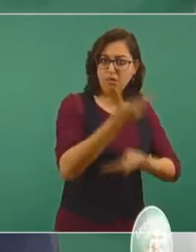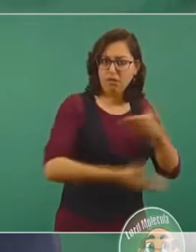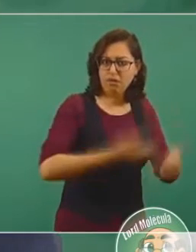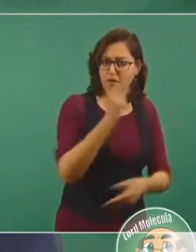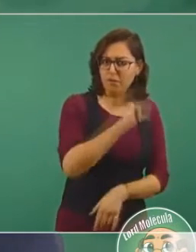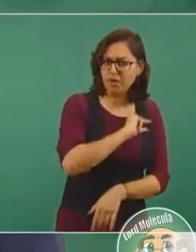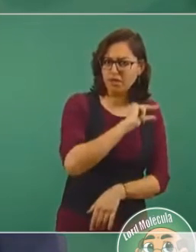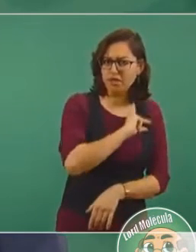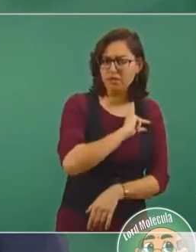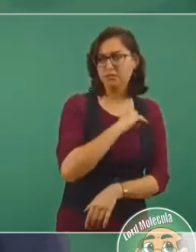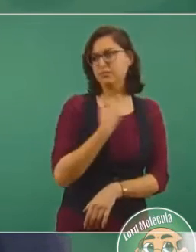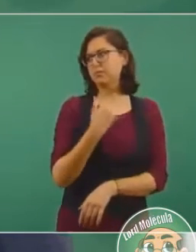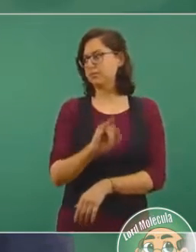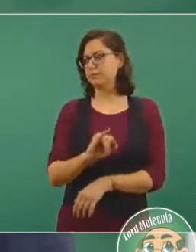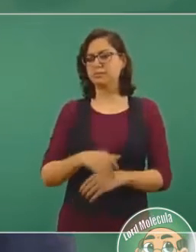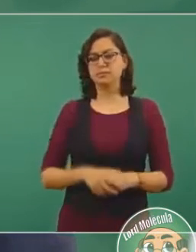particulares.